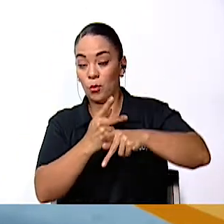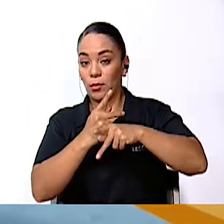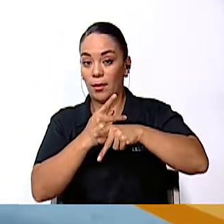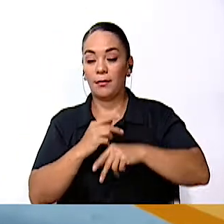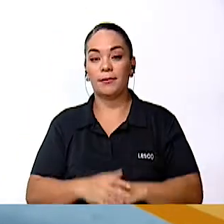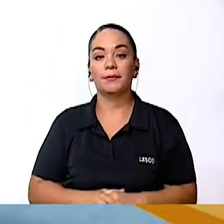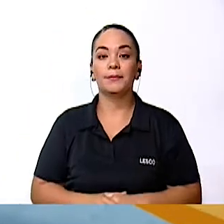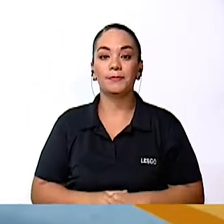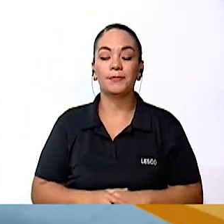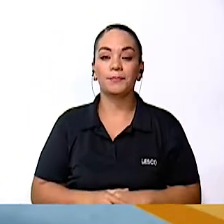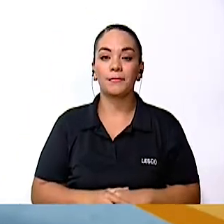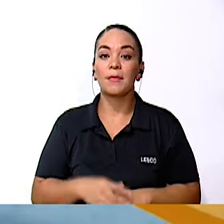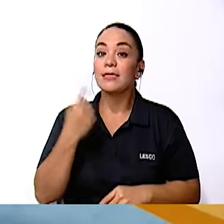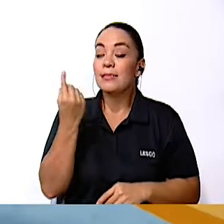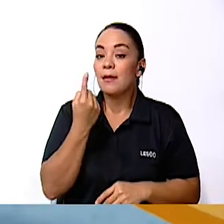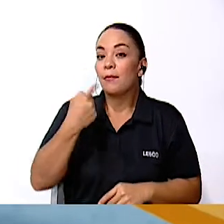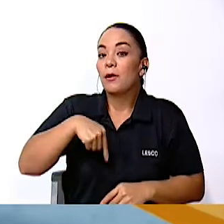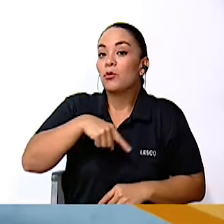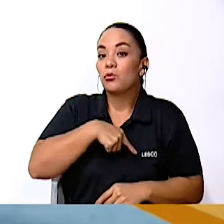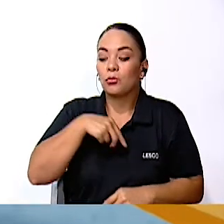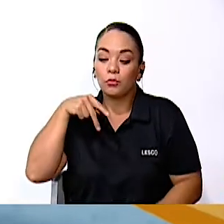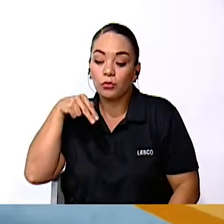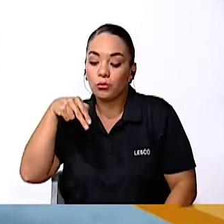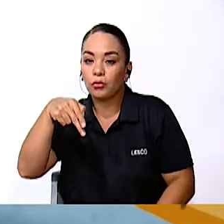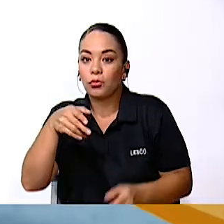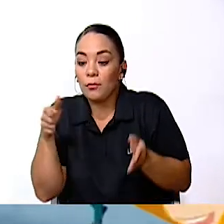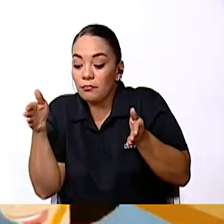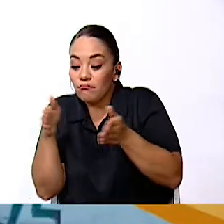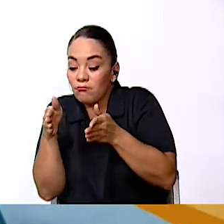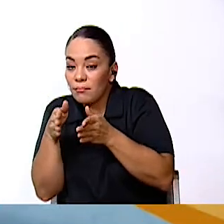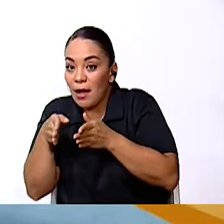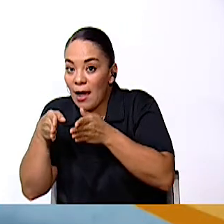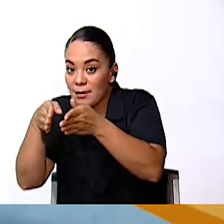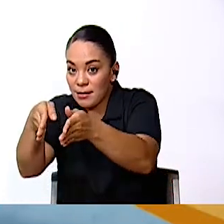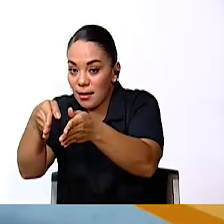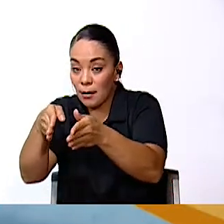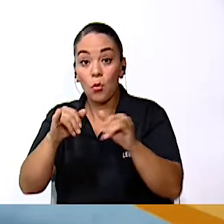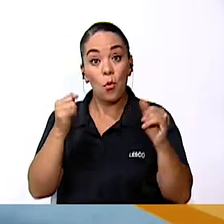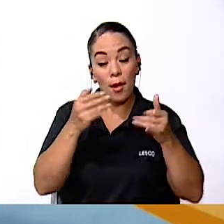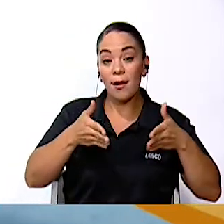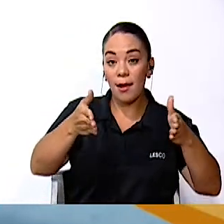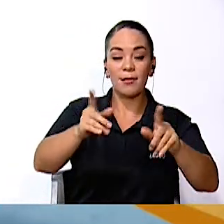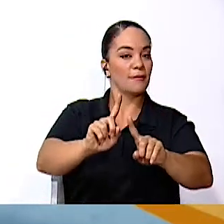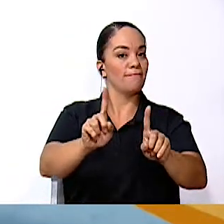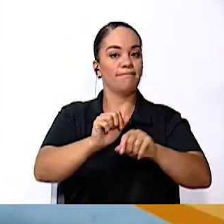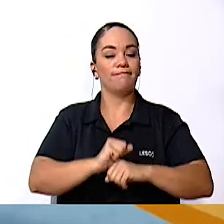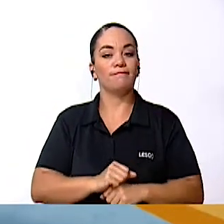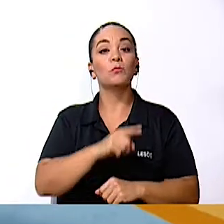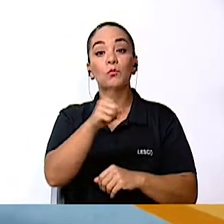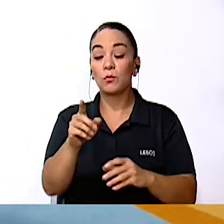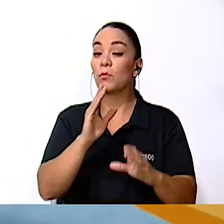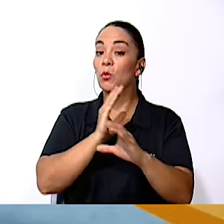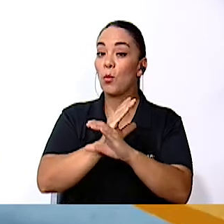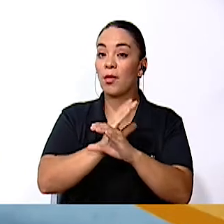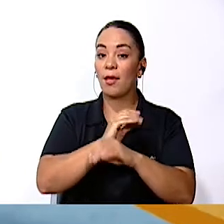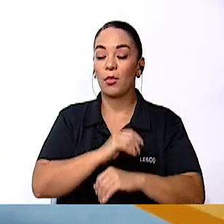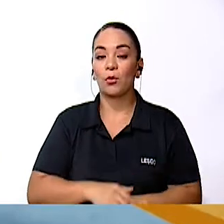Debemos siempre caminar en la acera y nunca jugar en las calles, ten mucho cuidado